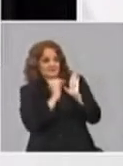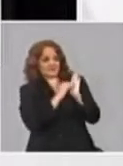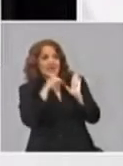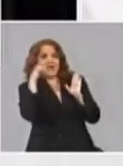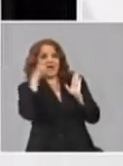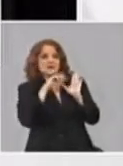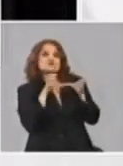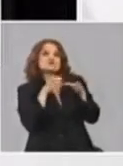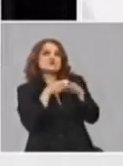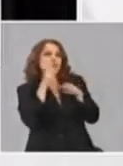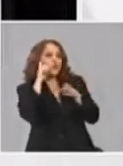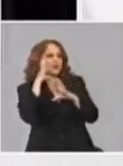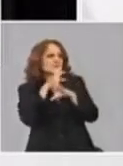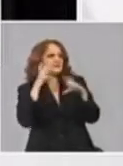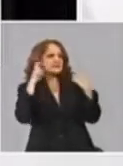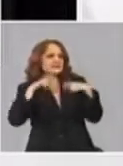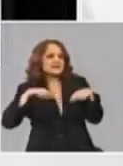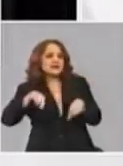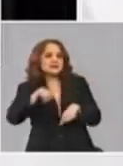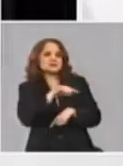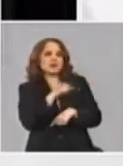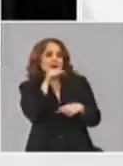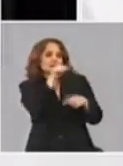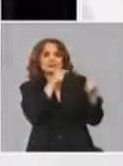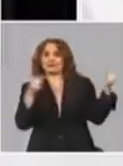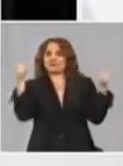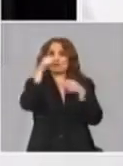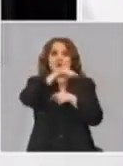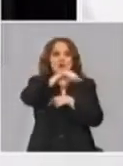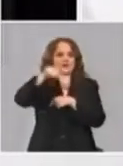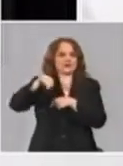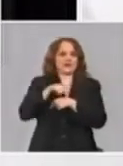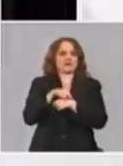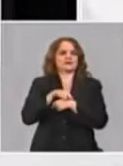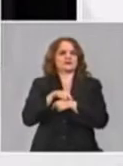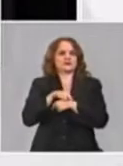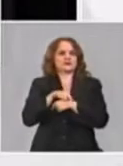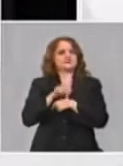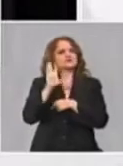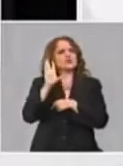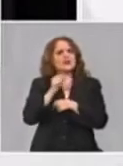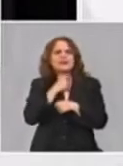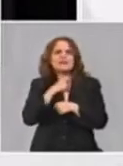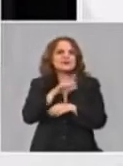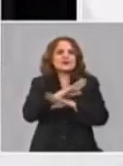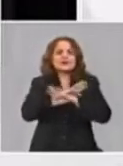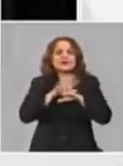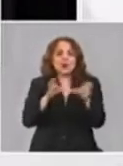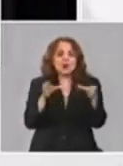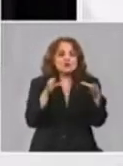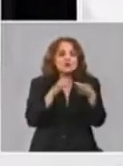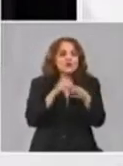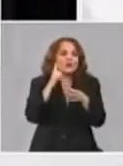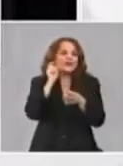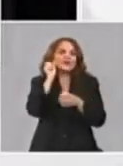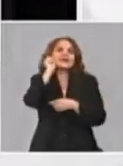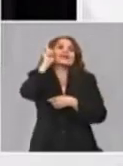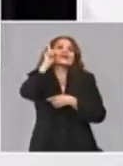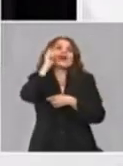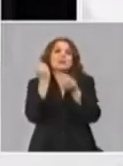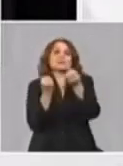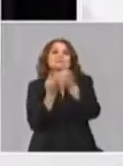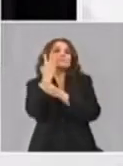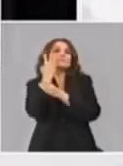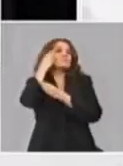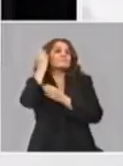ciencia dentro del plan de medidas haya tenido dentro, y ahí me voy a referir casi solamente al tema de tener un comité de innovación que se ha